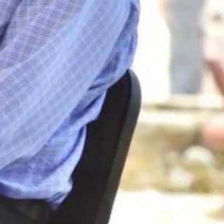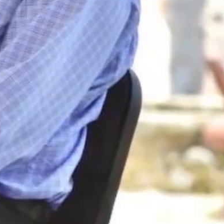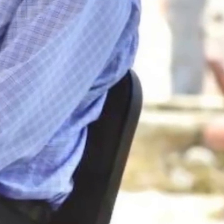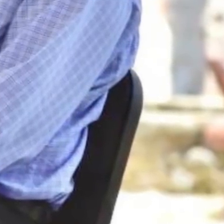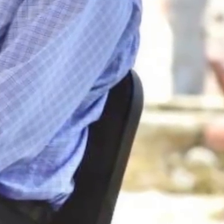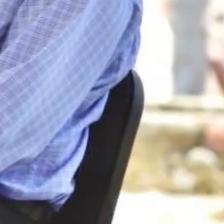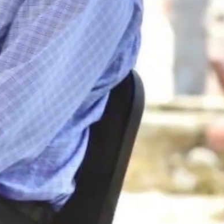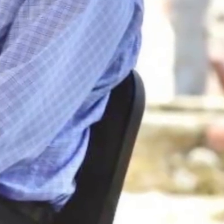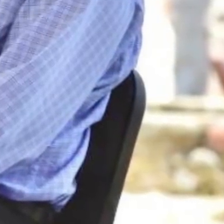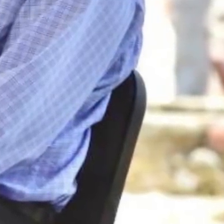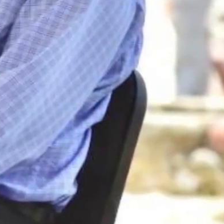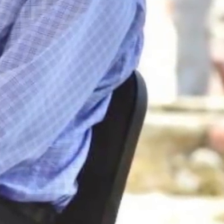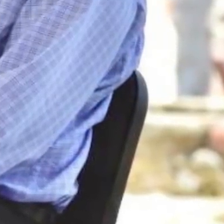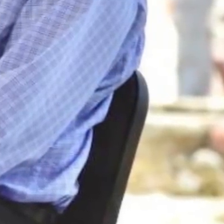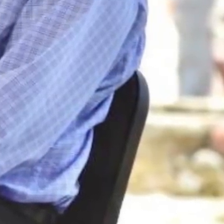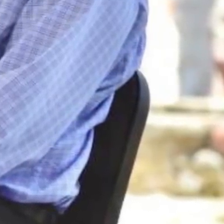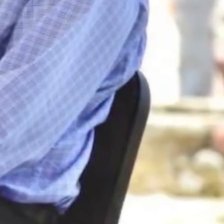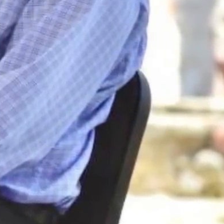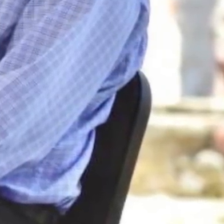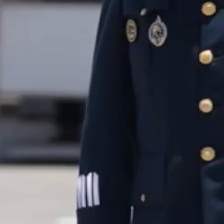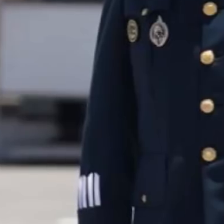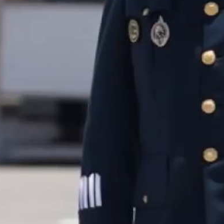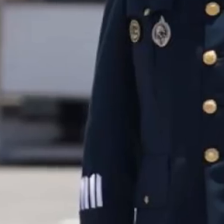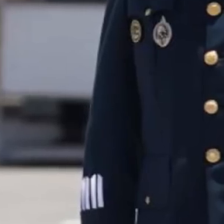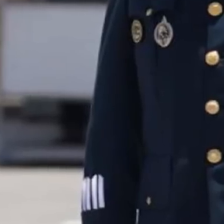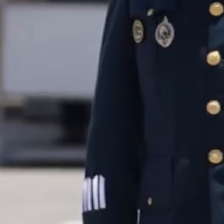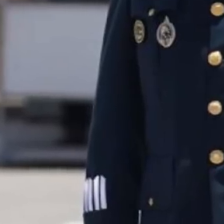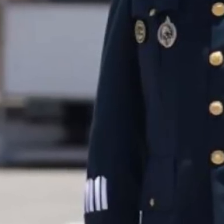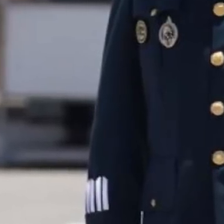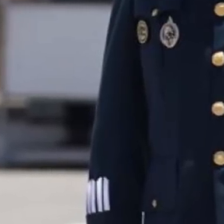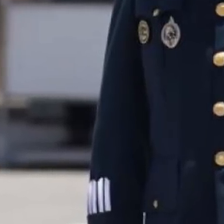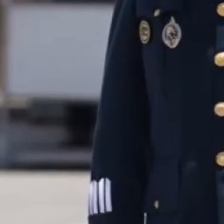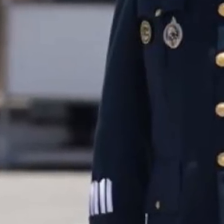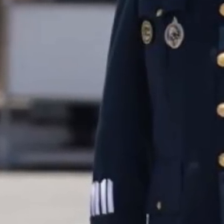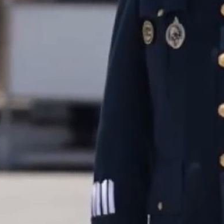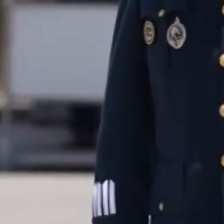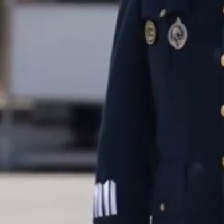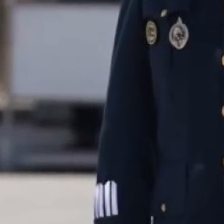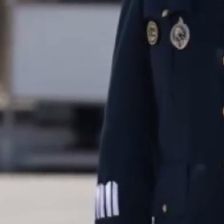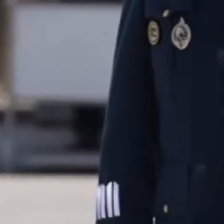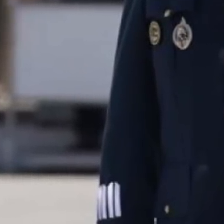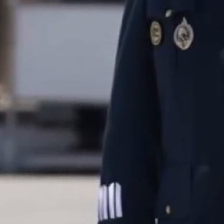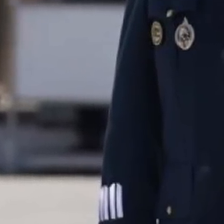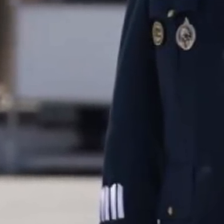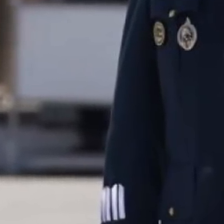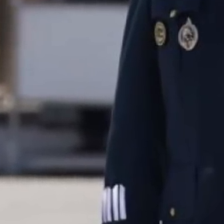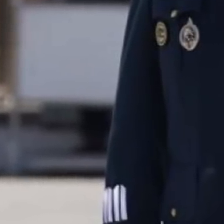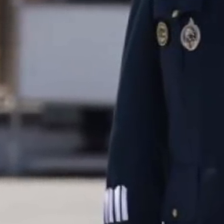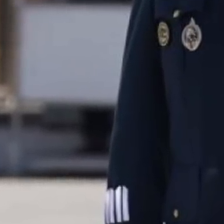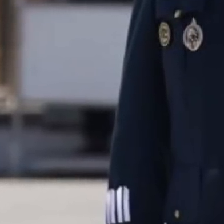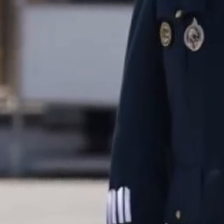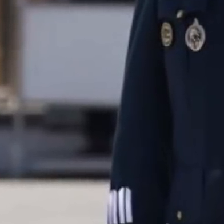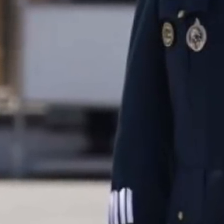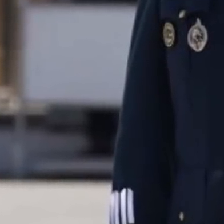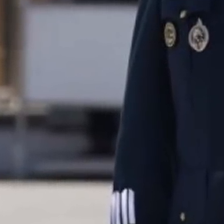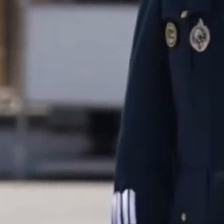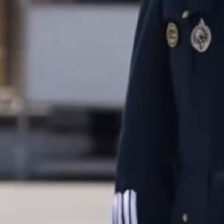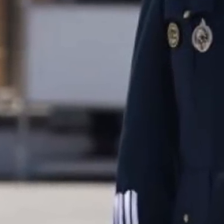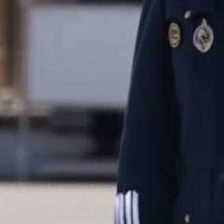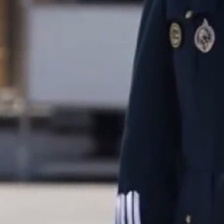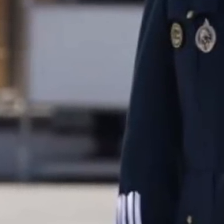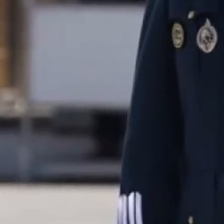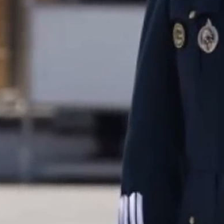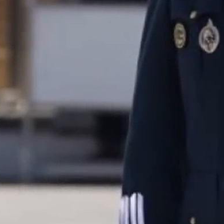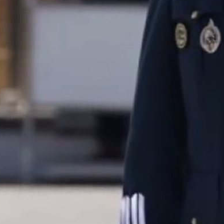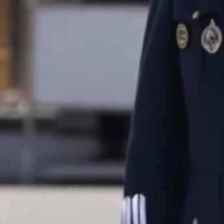país en Veracruz, sostuvo que no va a usar un guardaespaldas y que terminará de recorrer México sin protección. Dijo que esto significará más